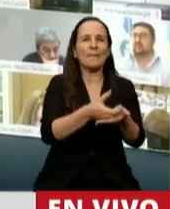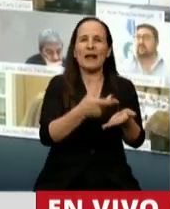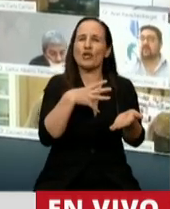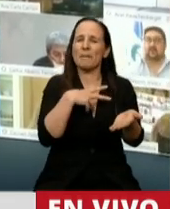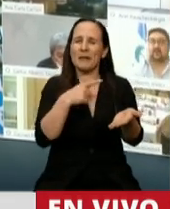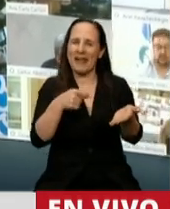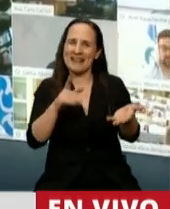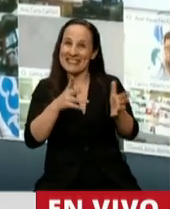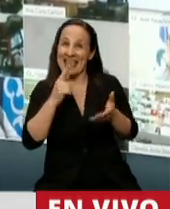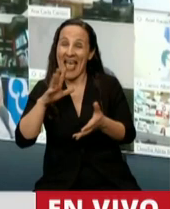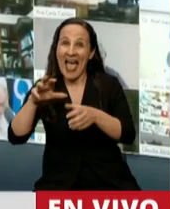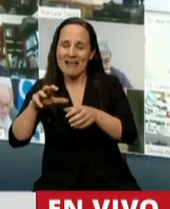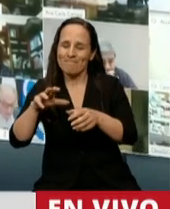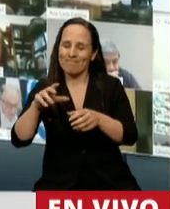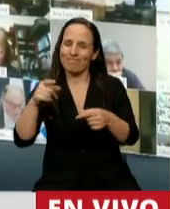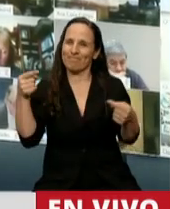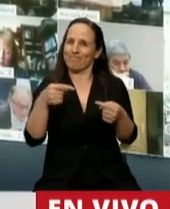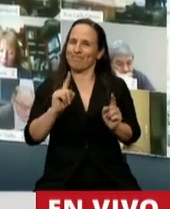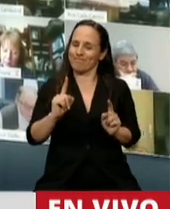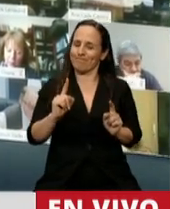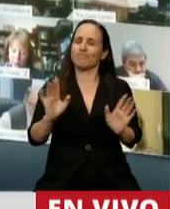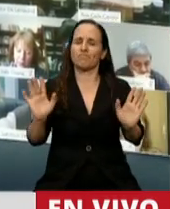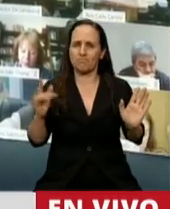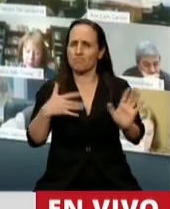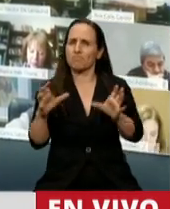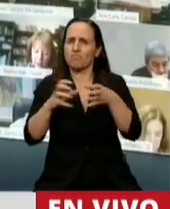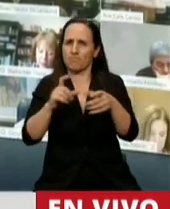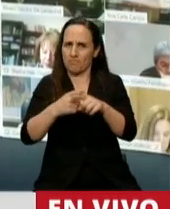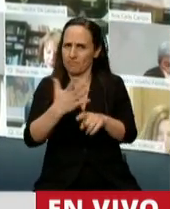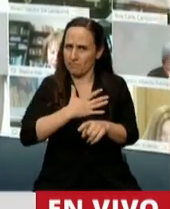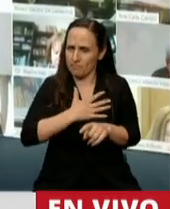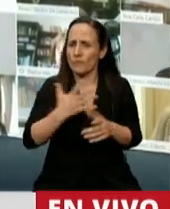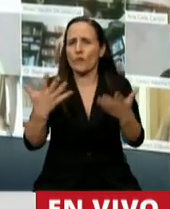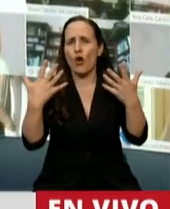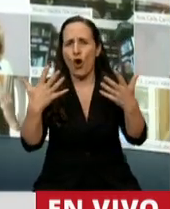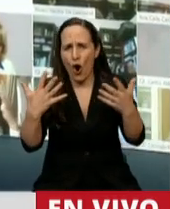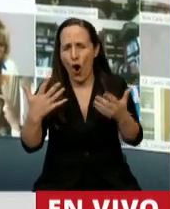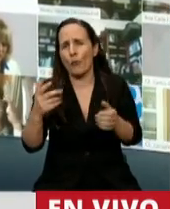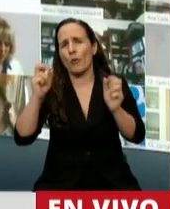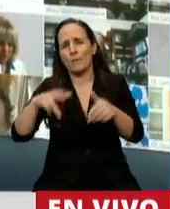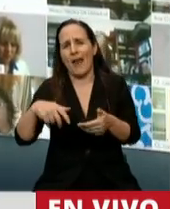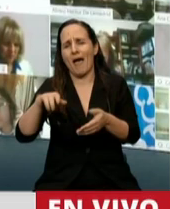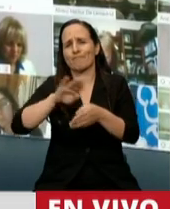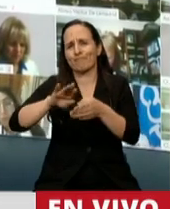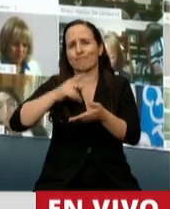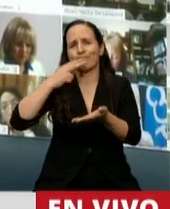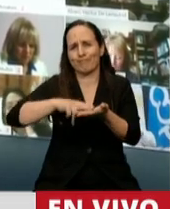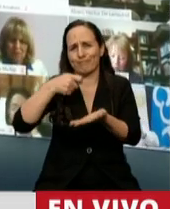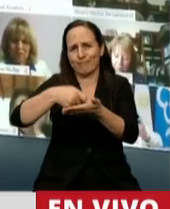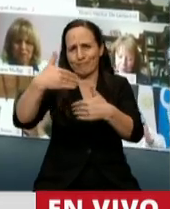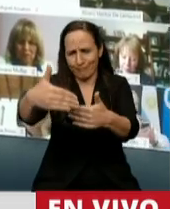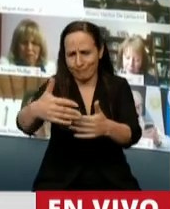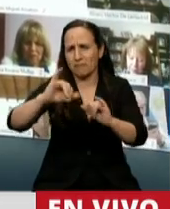reflexiones, presidente, en lo que se dijo. Queda claro que nuestro bloque y nuestro interbloque apoya ampliamente las moratorias, apoyamos a todos los